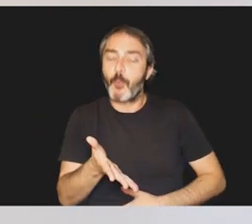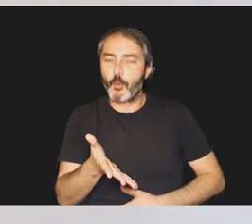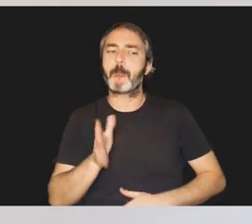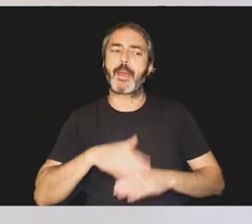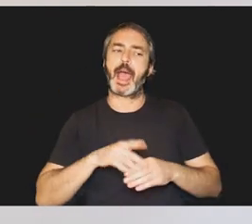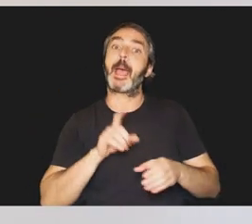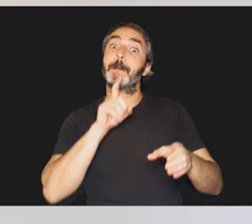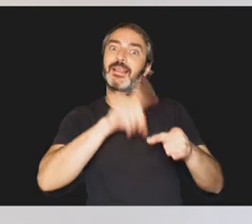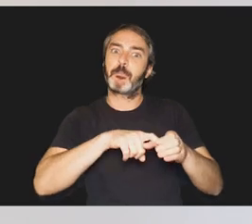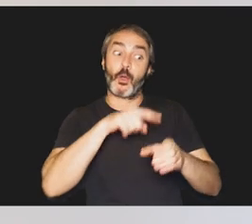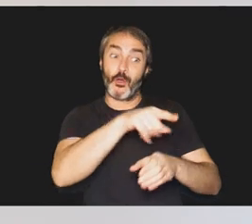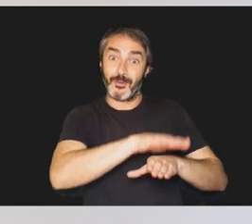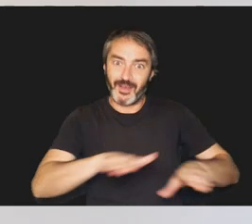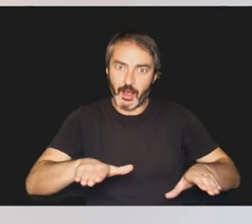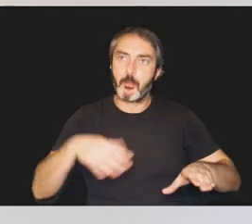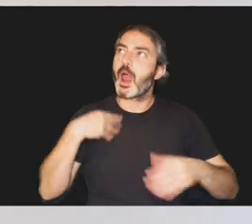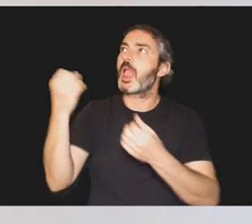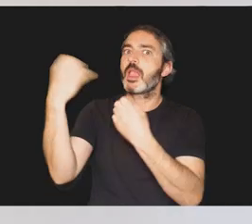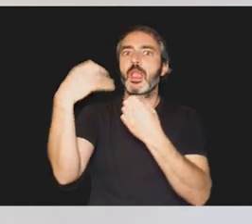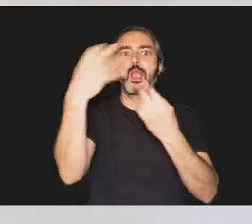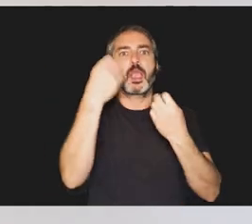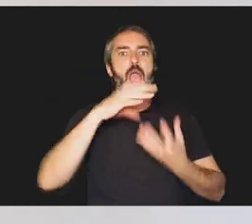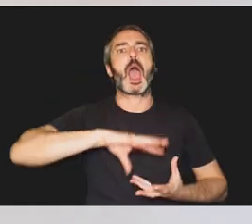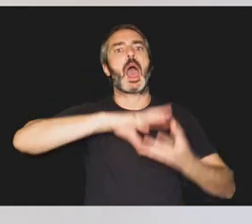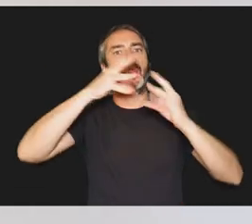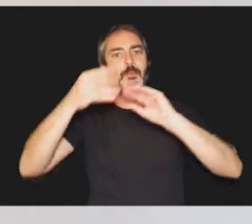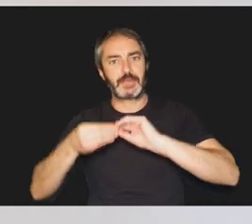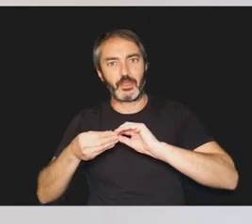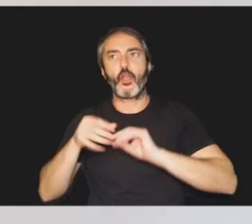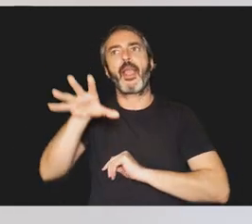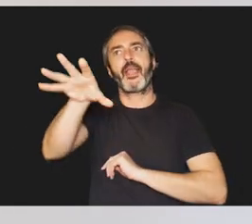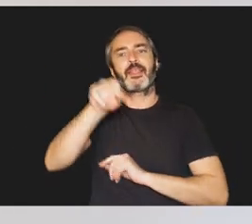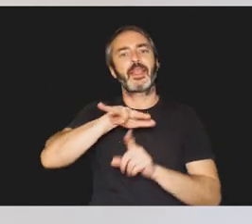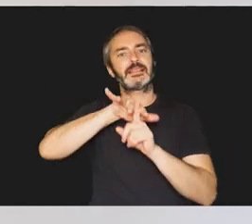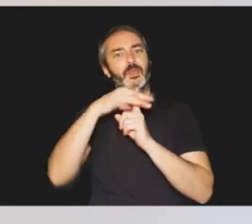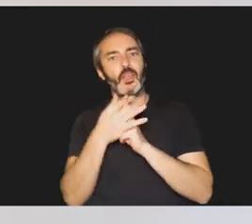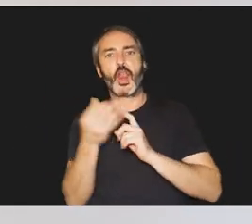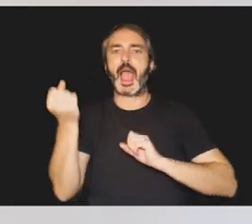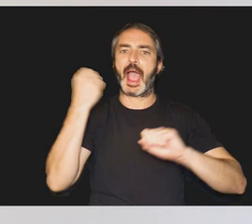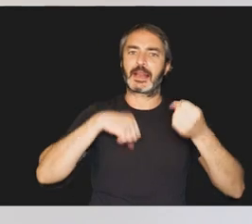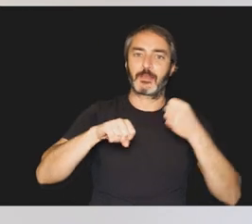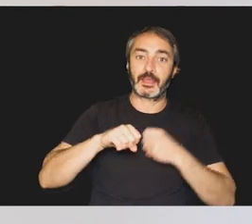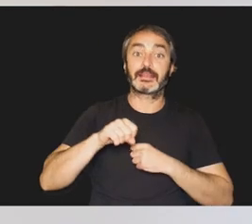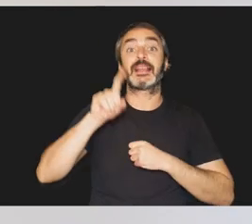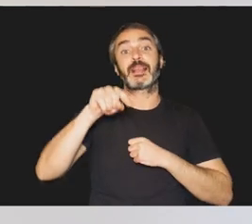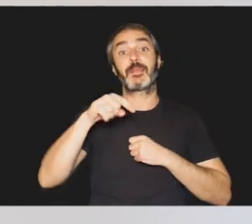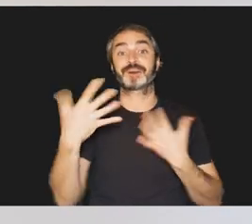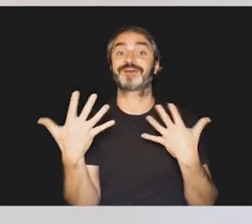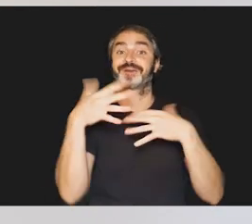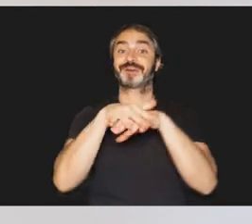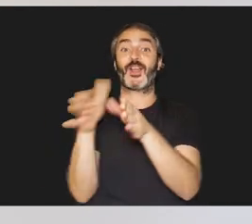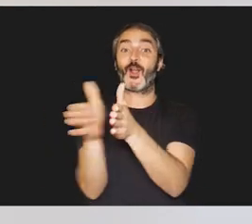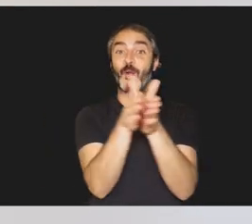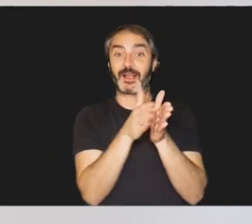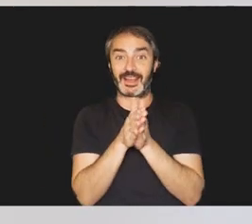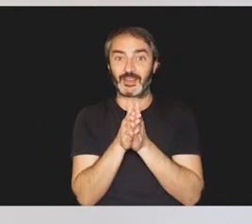participación permitirá al menor recibir información adaptada, entender las diferentes situaciones y actividades, integrarse con el resto